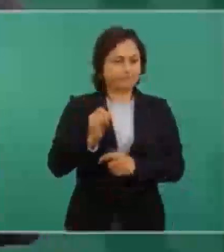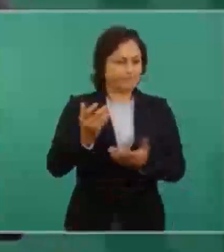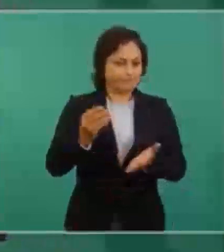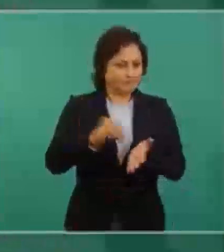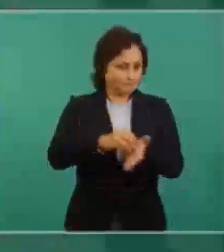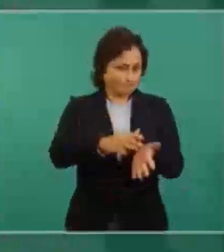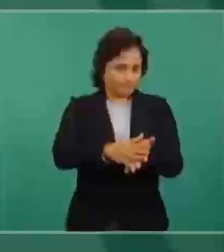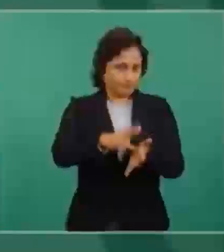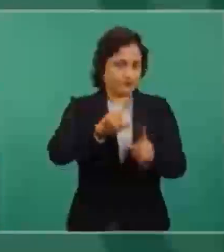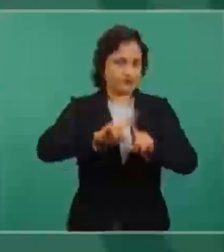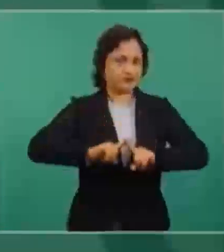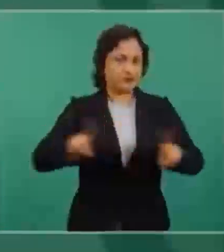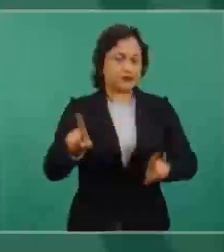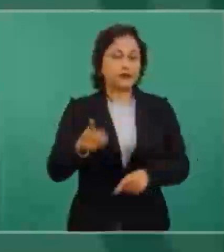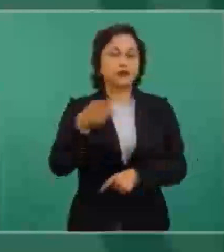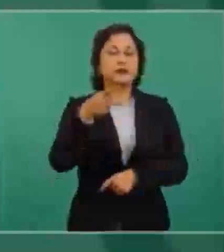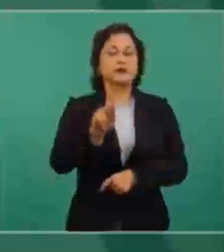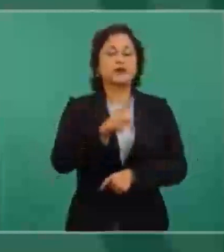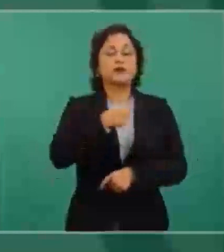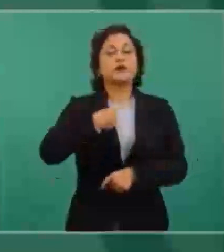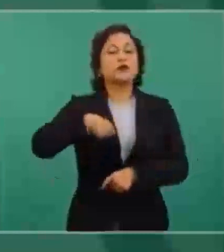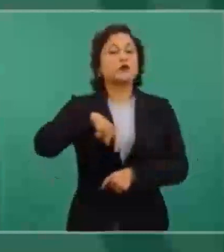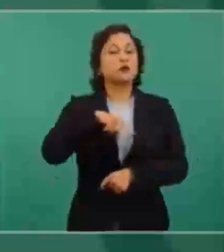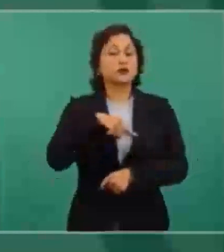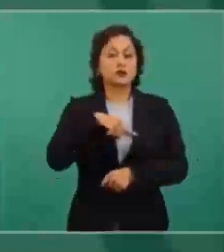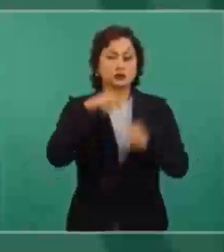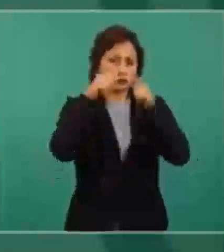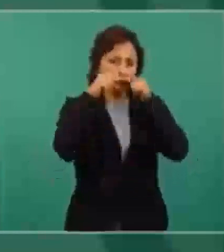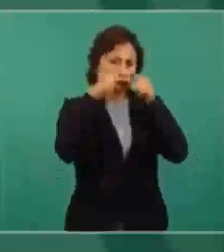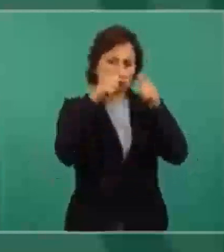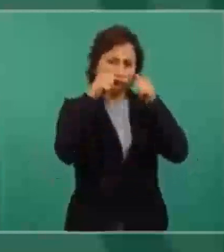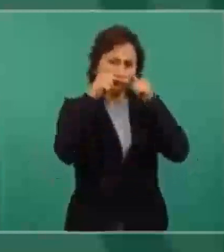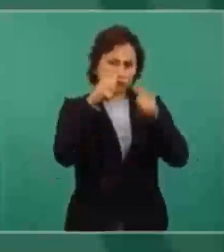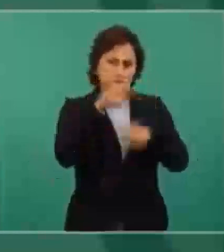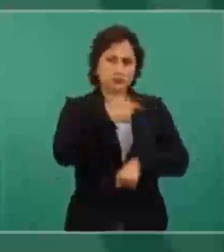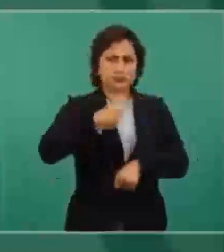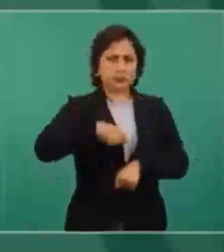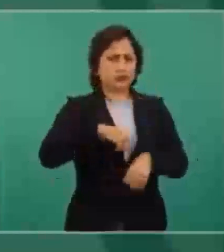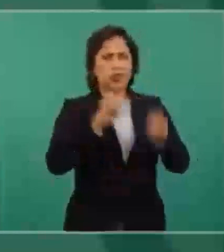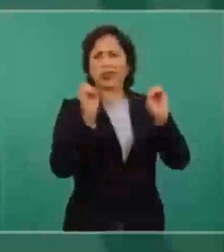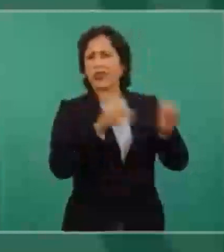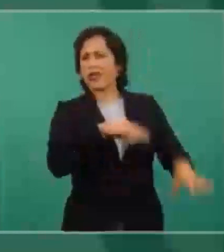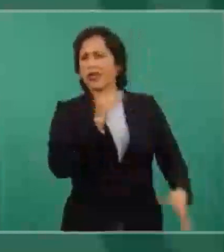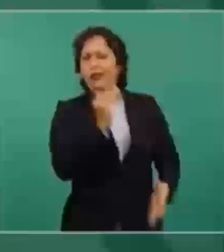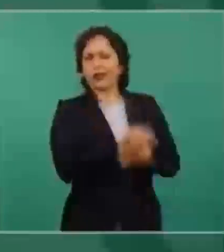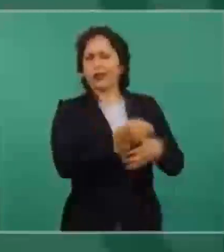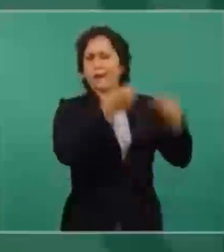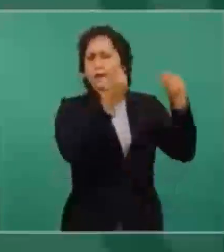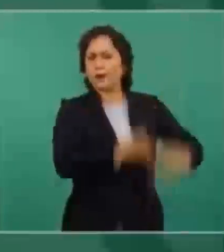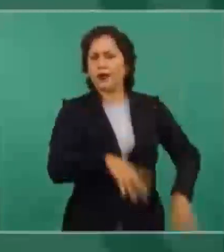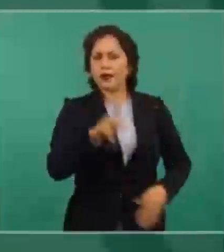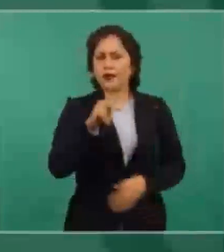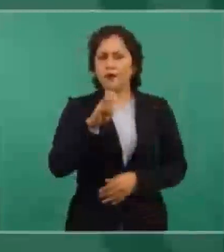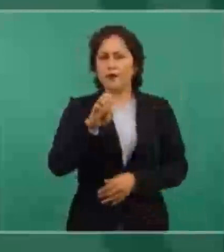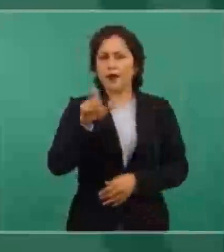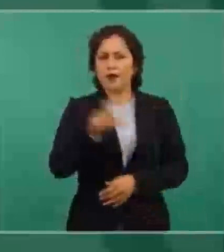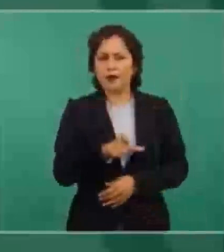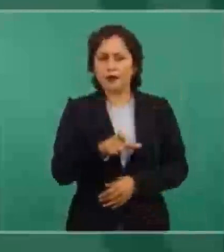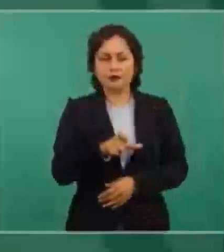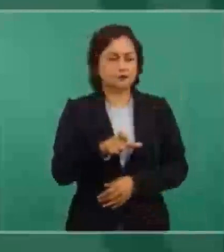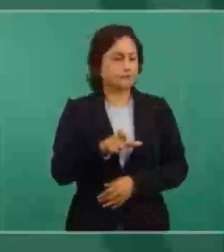Nosotros no vamos a permitir que Pemex se arruine. La Hacienda Pública